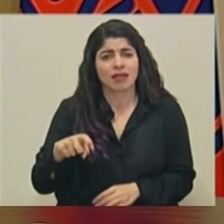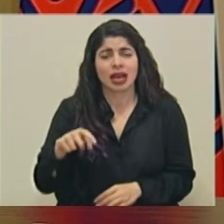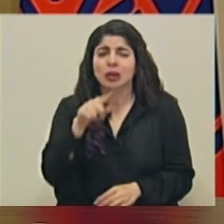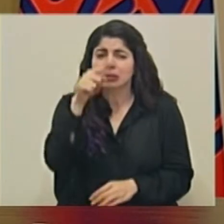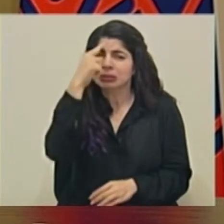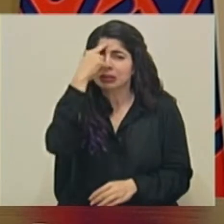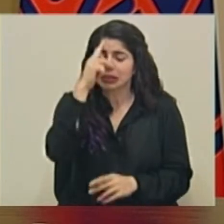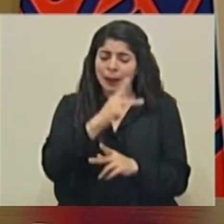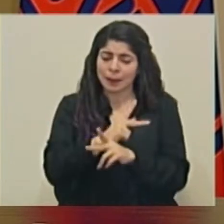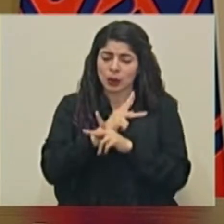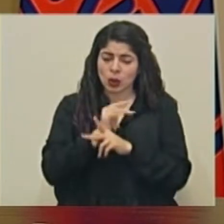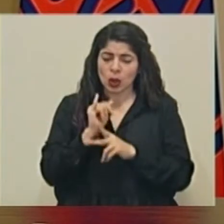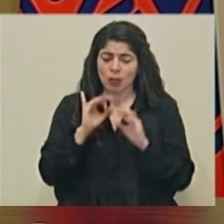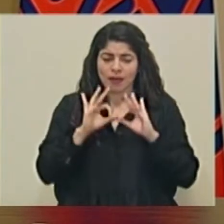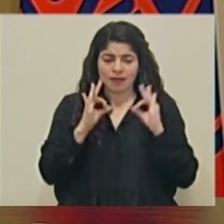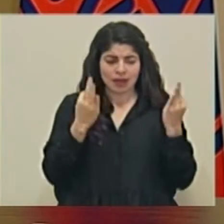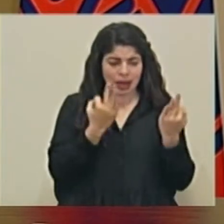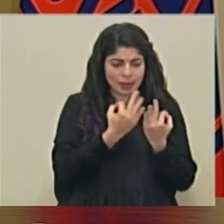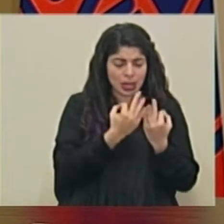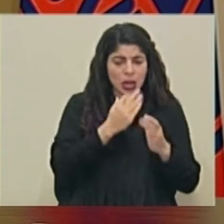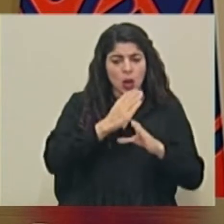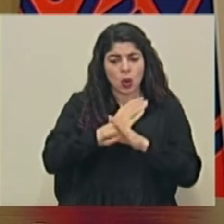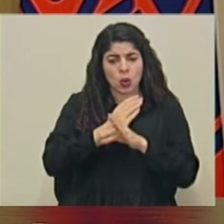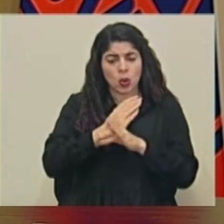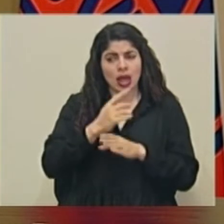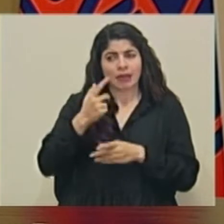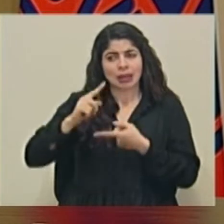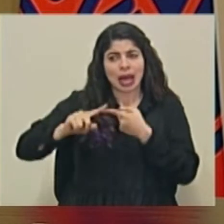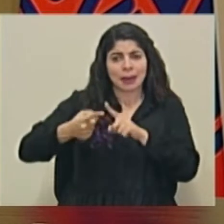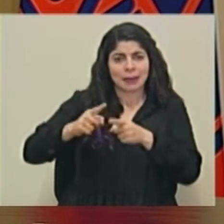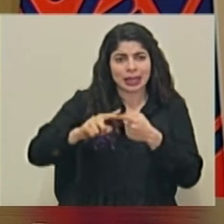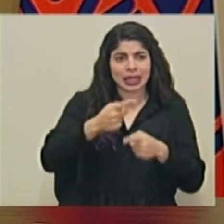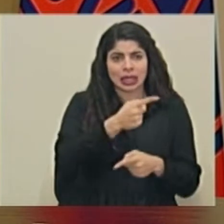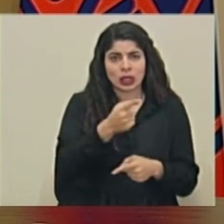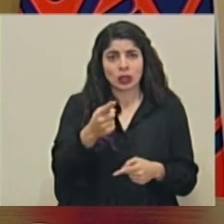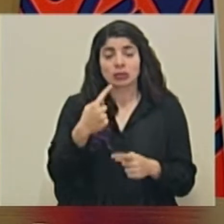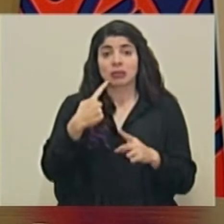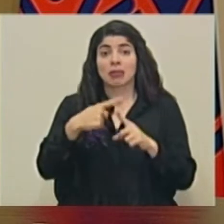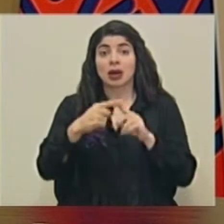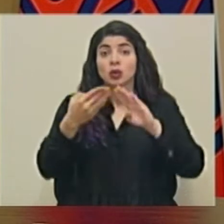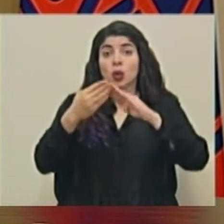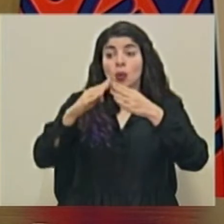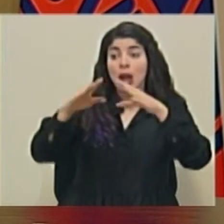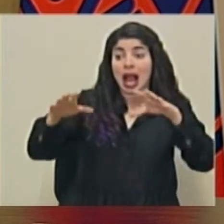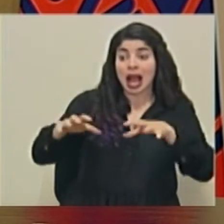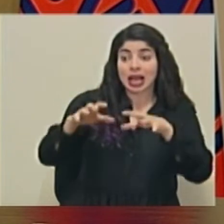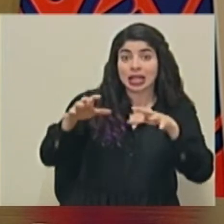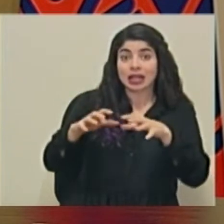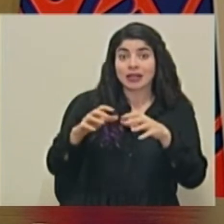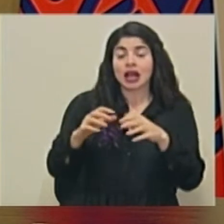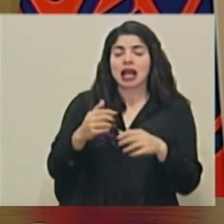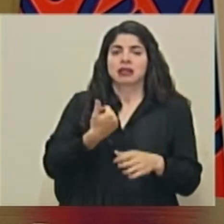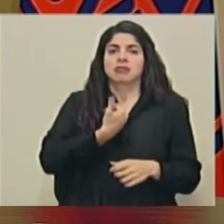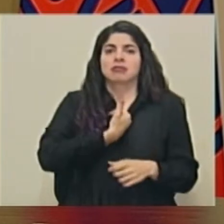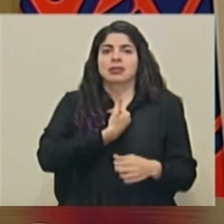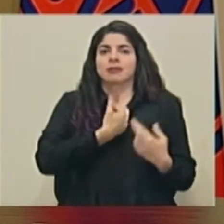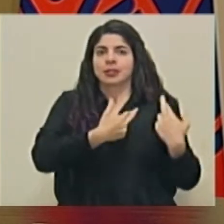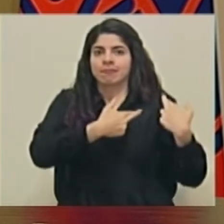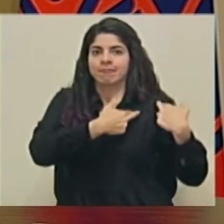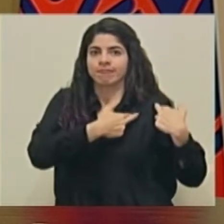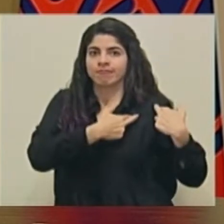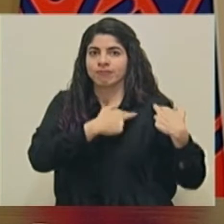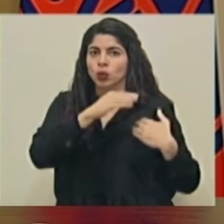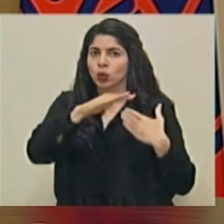familia, cuidémonos como amigos y en las actividades de la comunidad, responsabilicémonos como